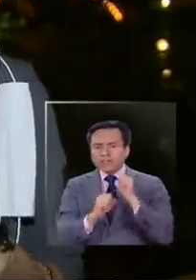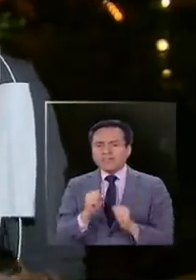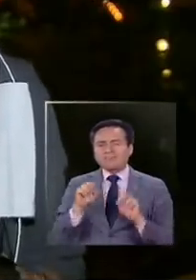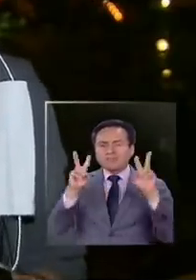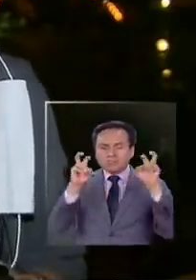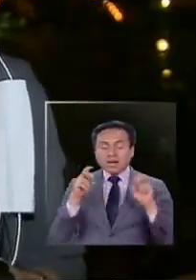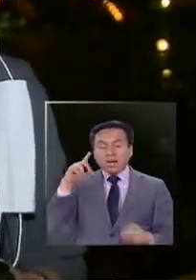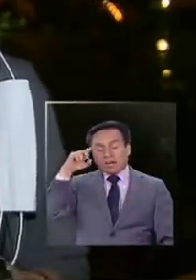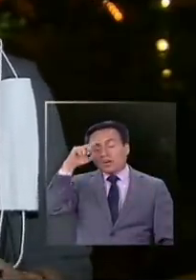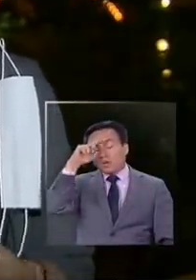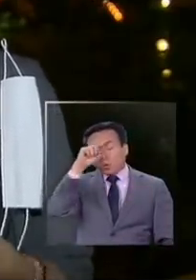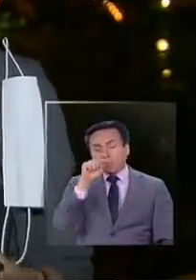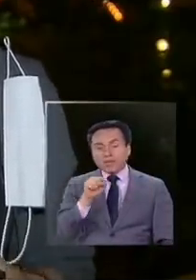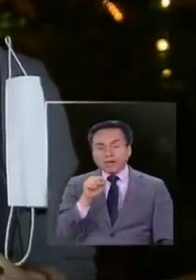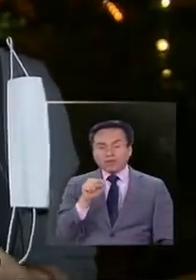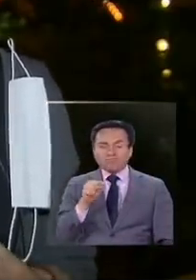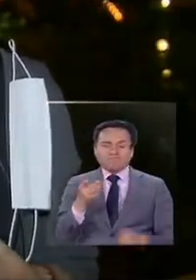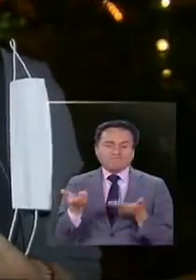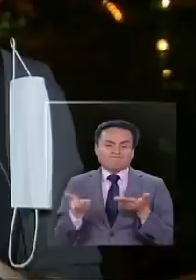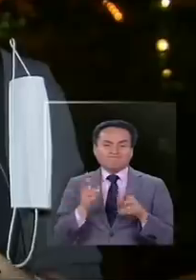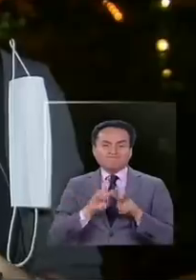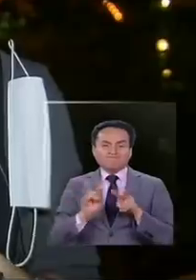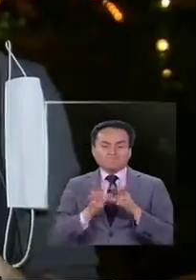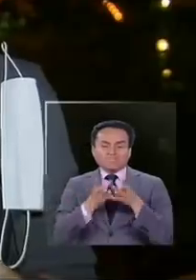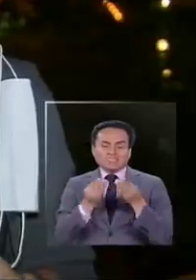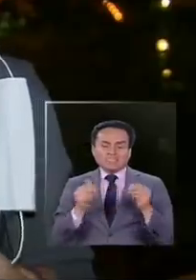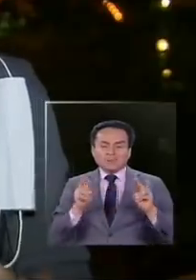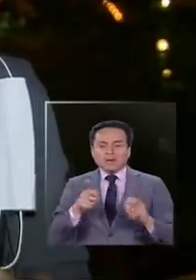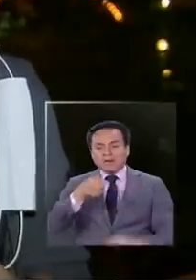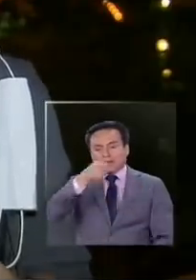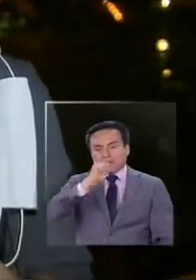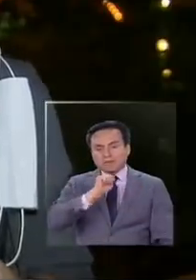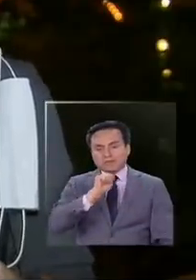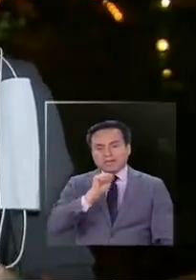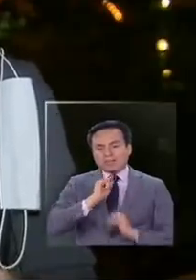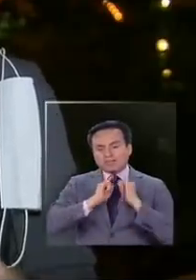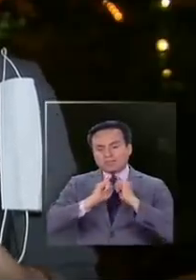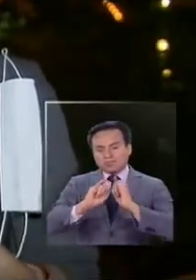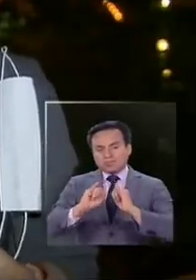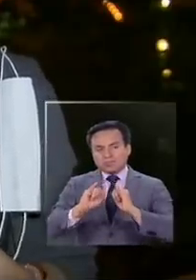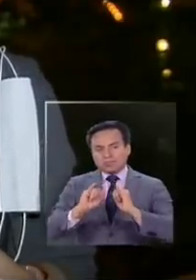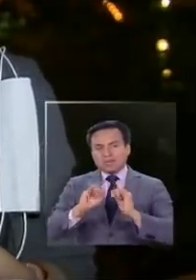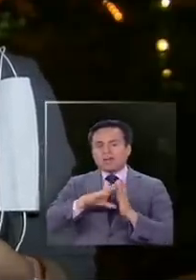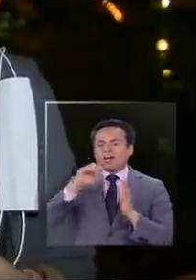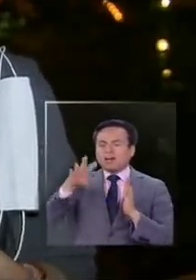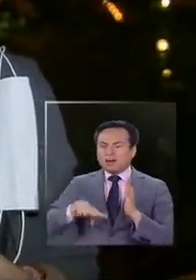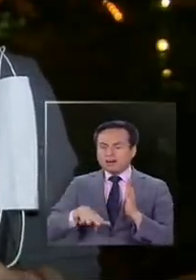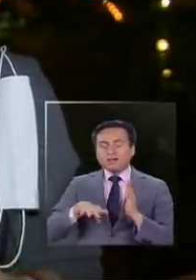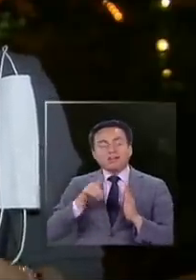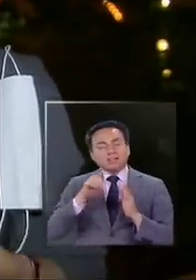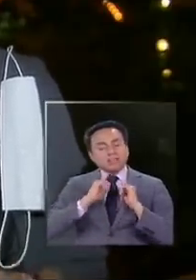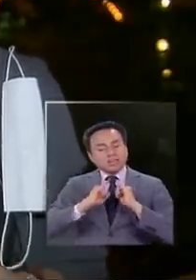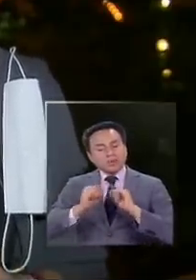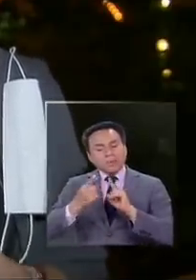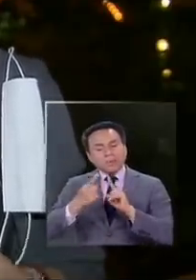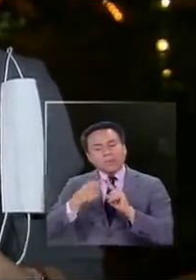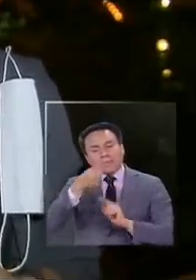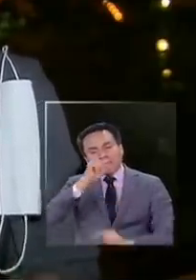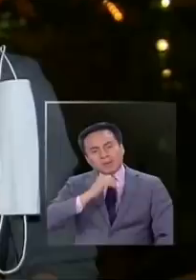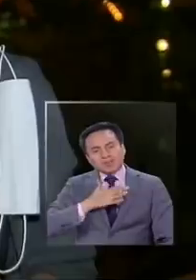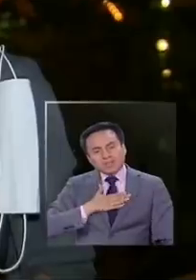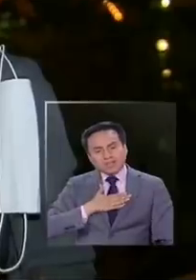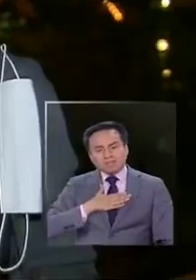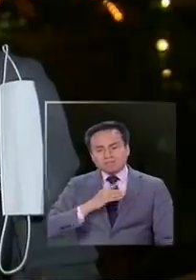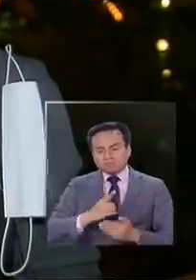es bastante complejo y hay que resolver el tema de la privacidad de los datos. Pero no se descarta. Ese es un dato personal, el de